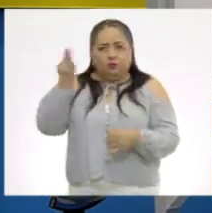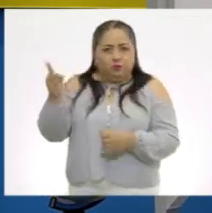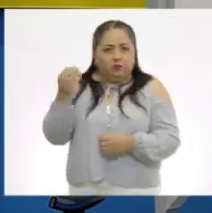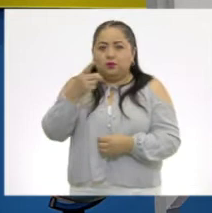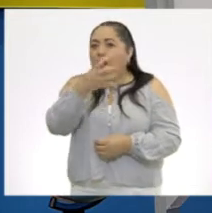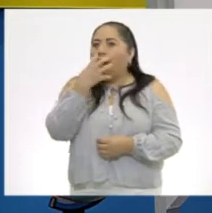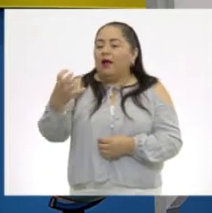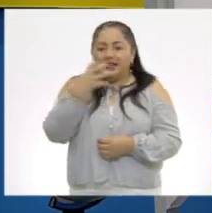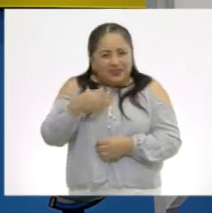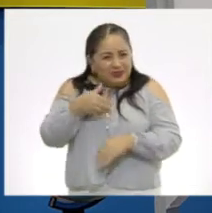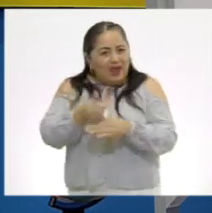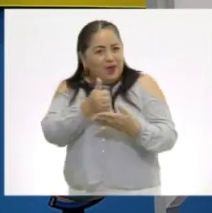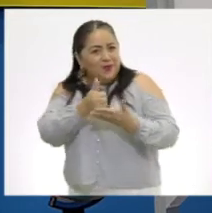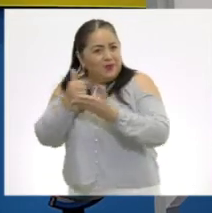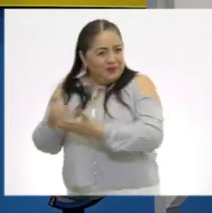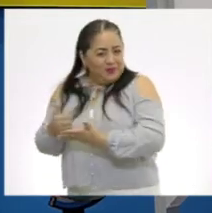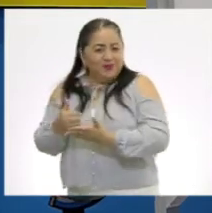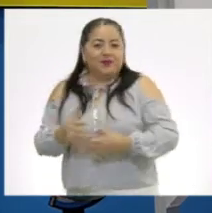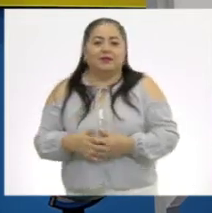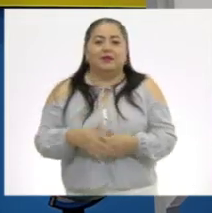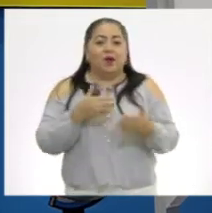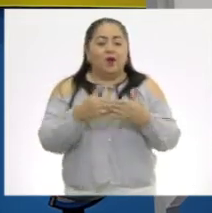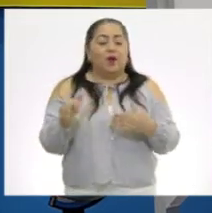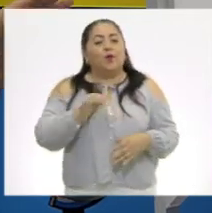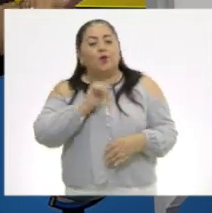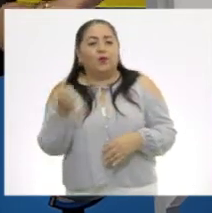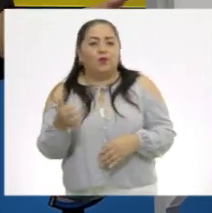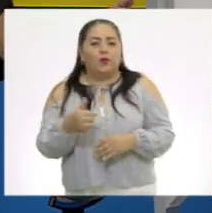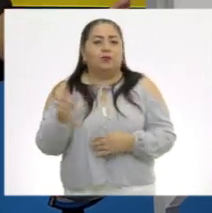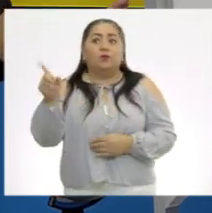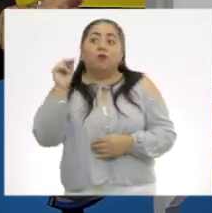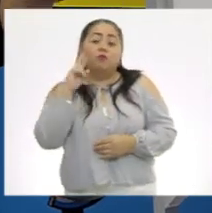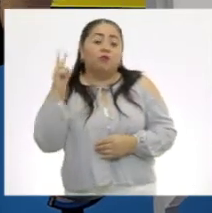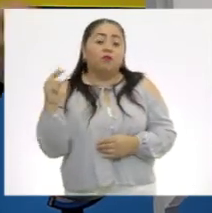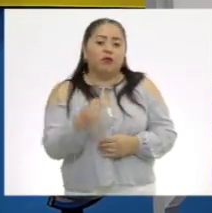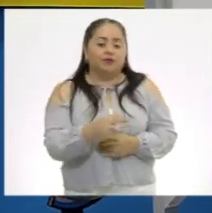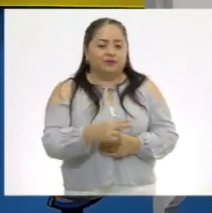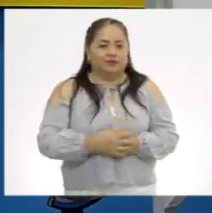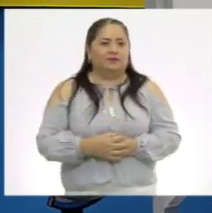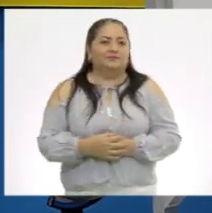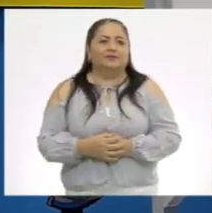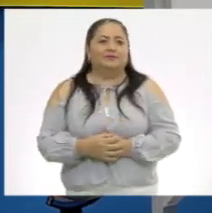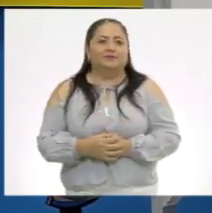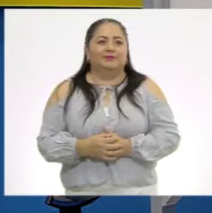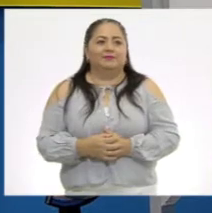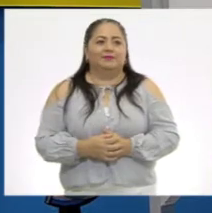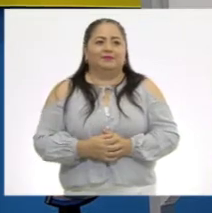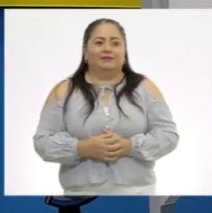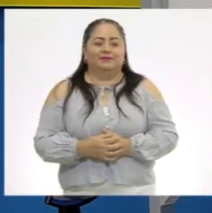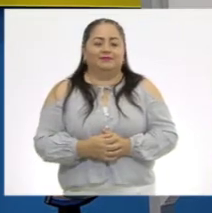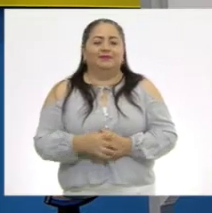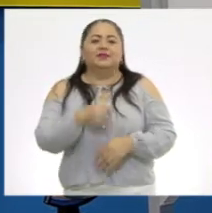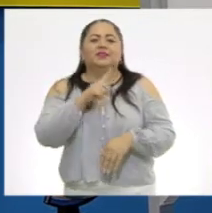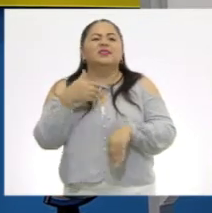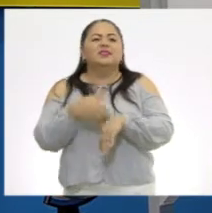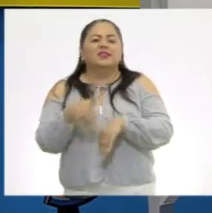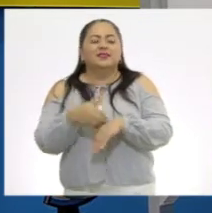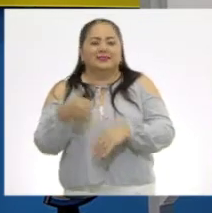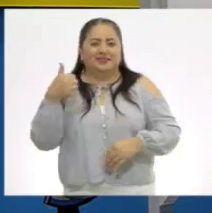también se están tardando en gritarle el número a Aníbal. Entonces, voy con el siguiente. Tú no lo veas. No lo veo. Véate. ¿Qué